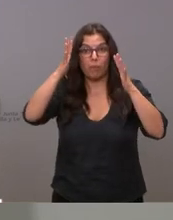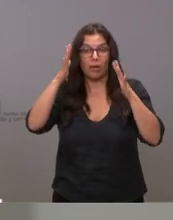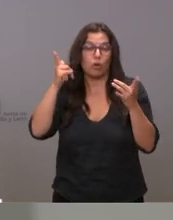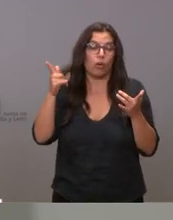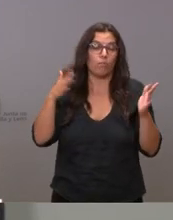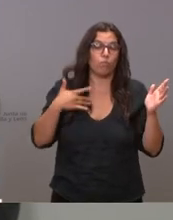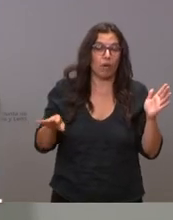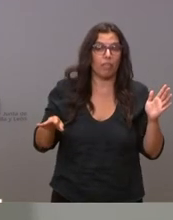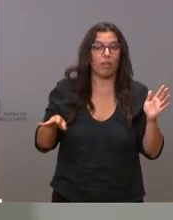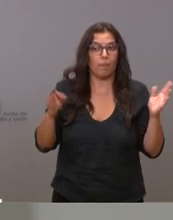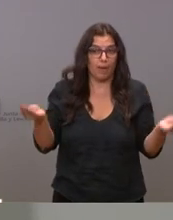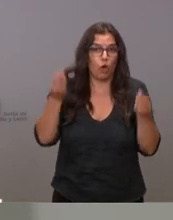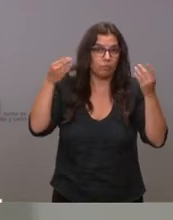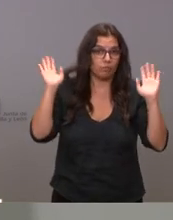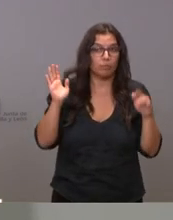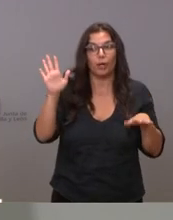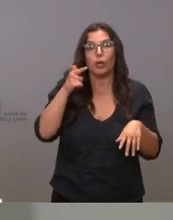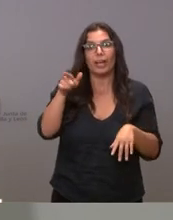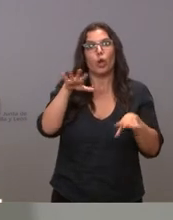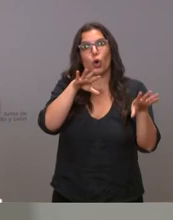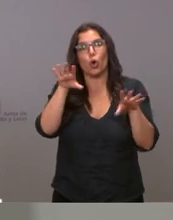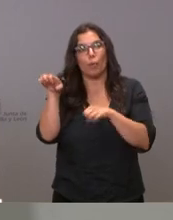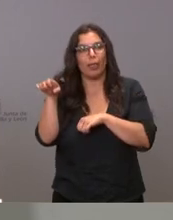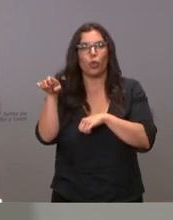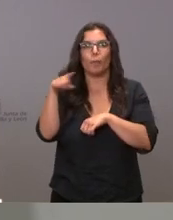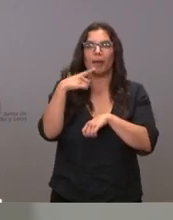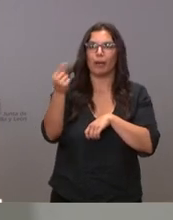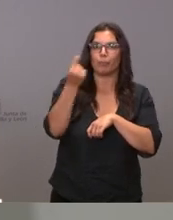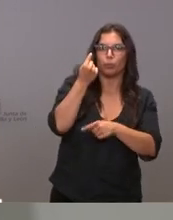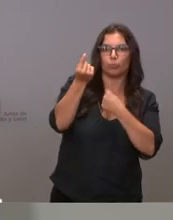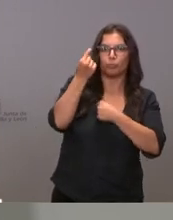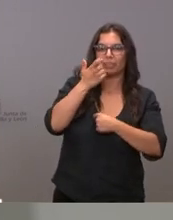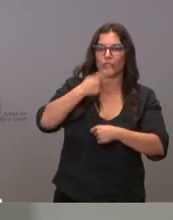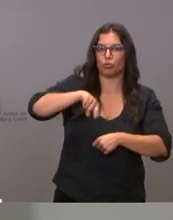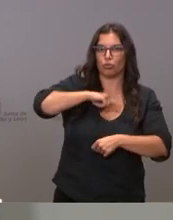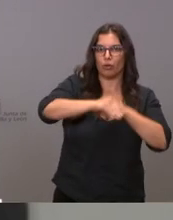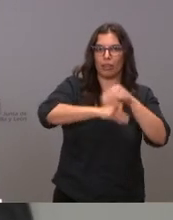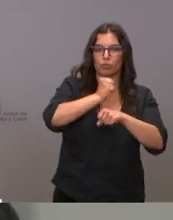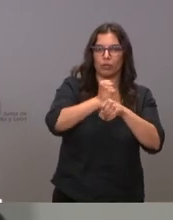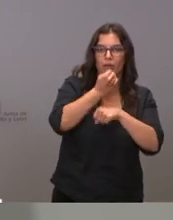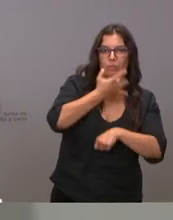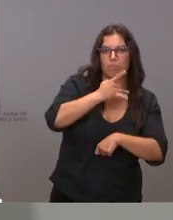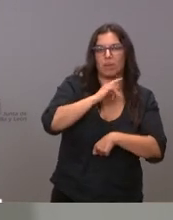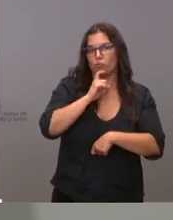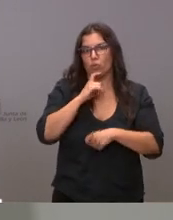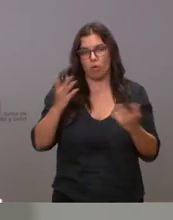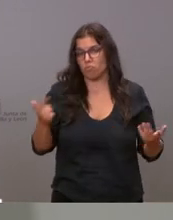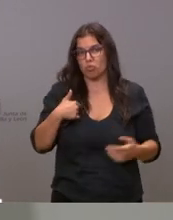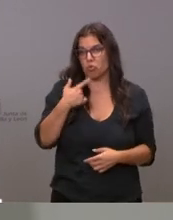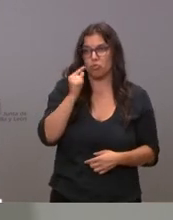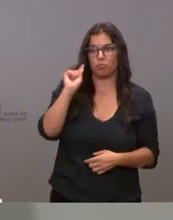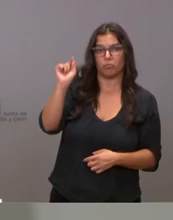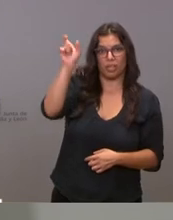cosas estarían mejor pero está ocupado de decirnos si hacemos bien o mal nuestro trabajo yo no le digo a él